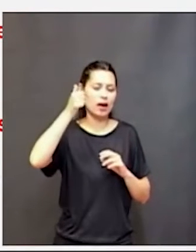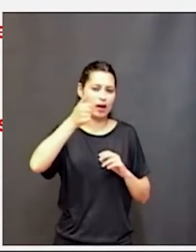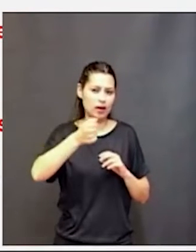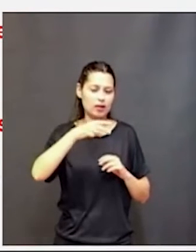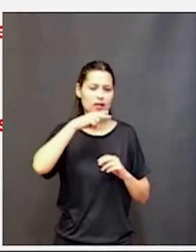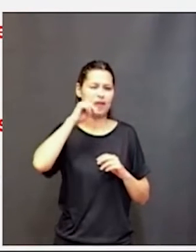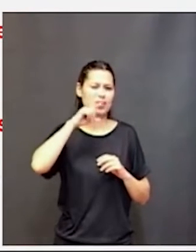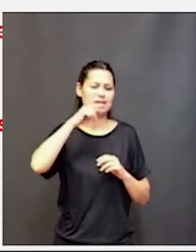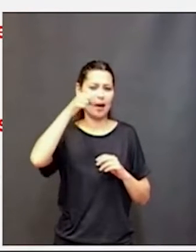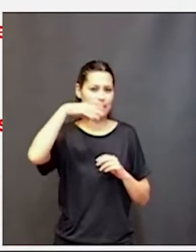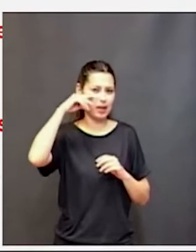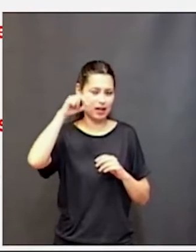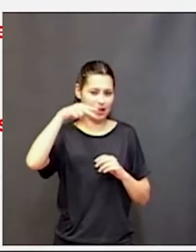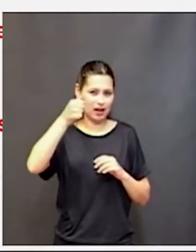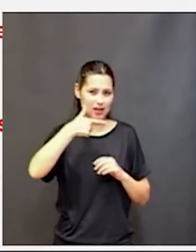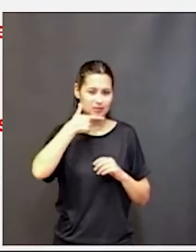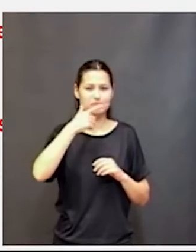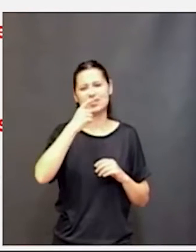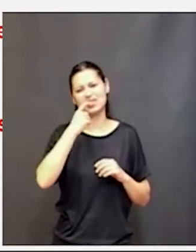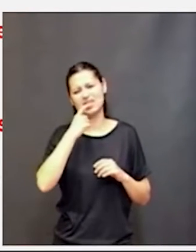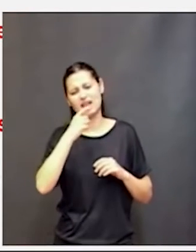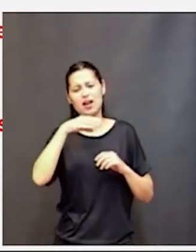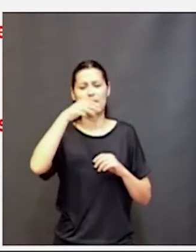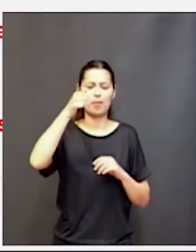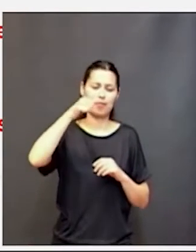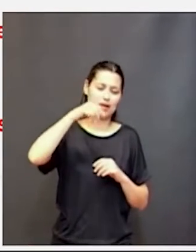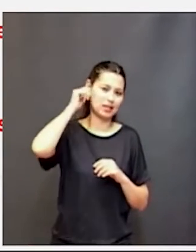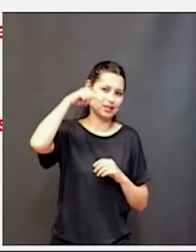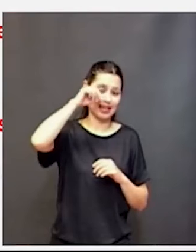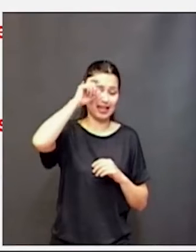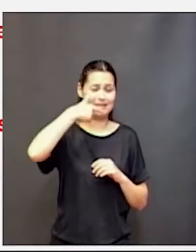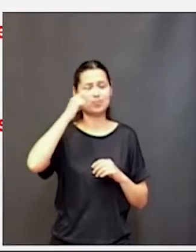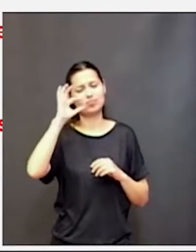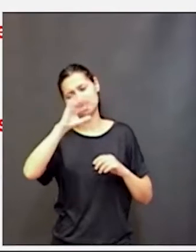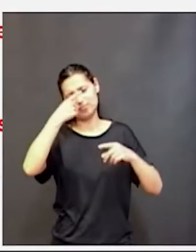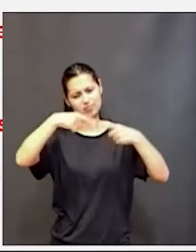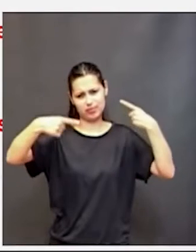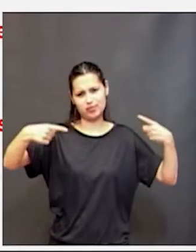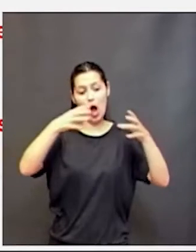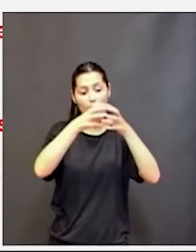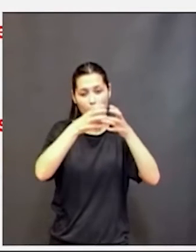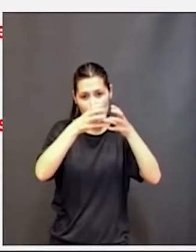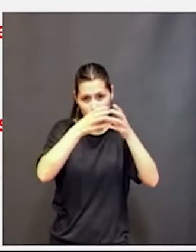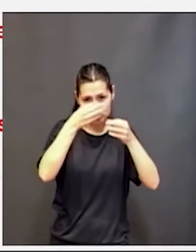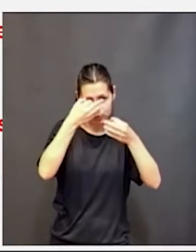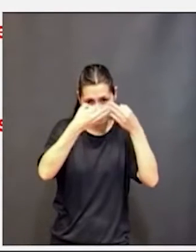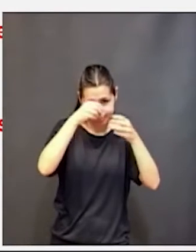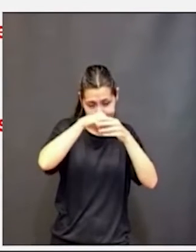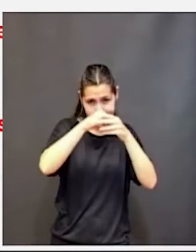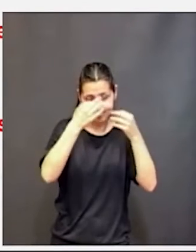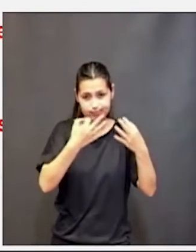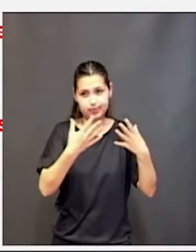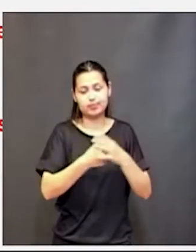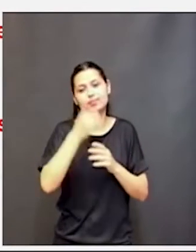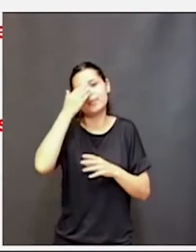hierro magnesio zinc son diferentes aportes que los alimentos obviamente nuestros especialistas